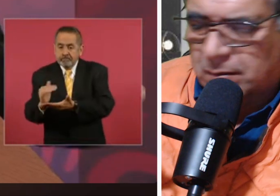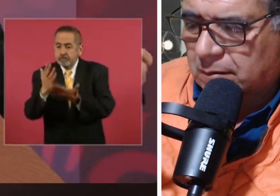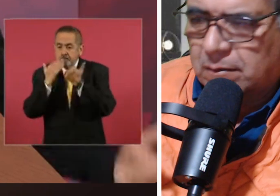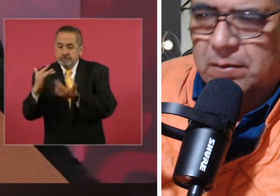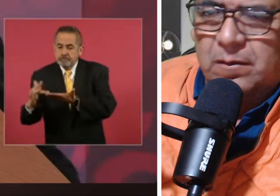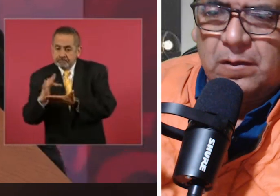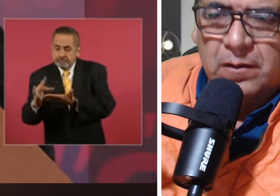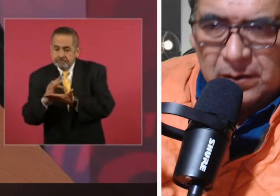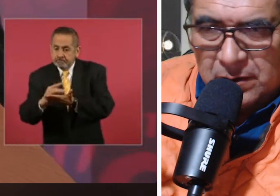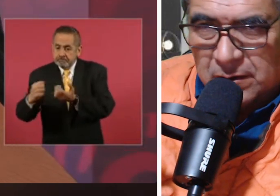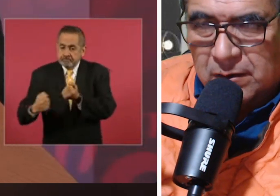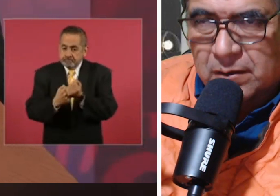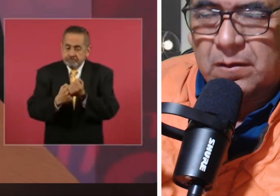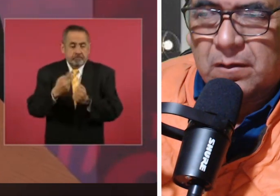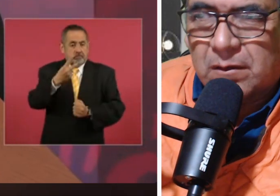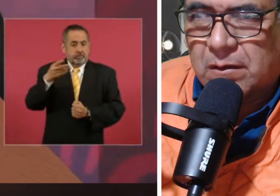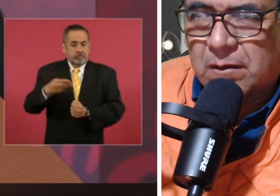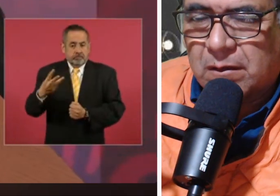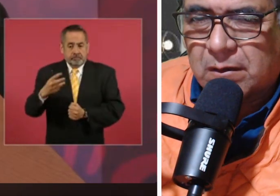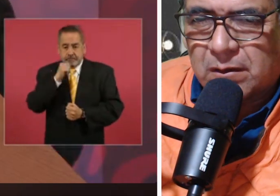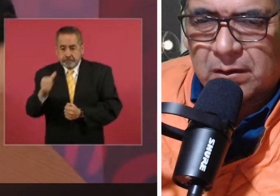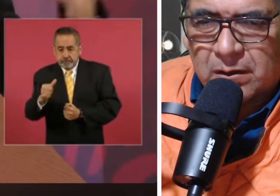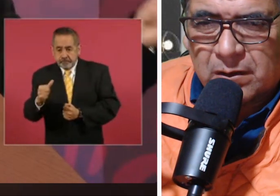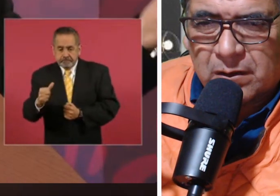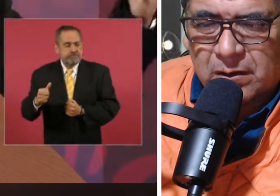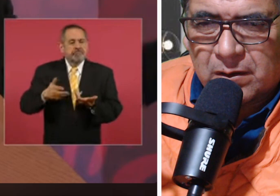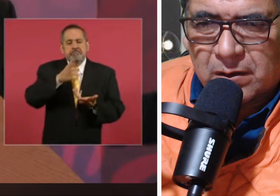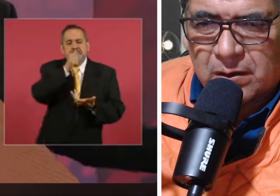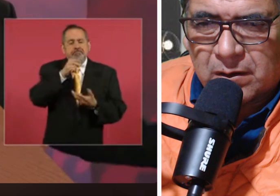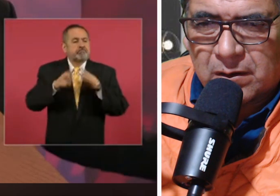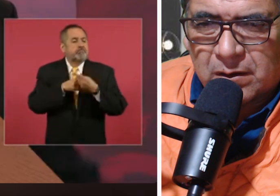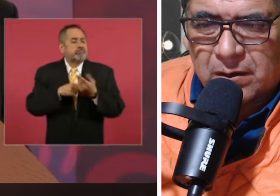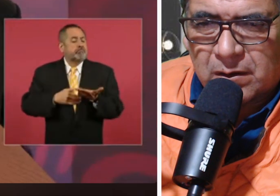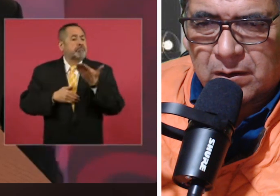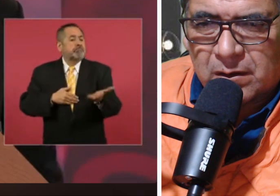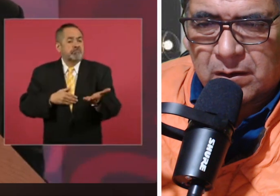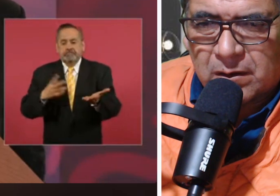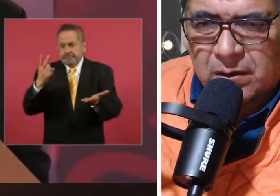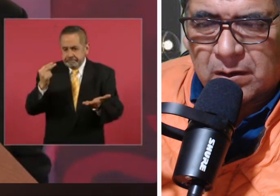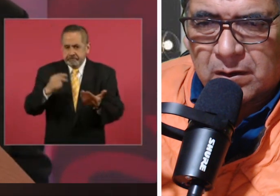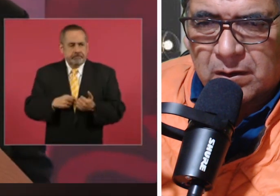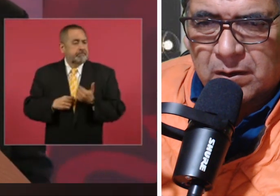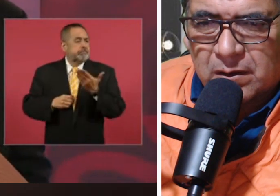tenía mayoría calificada en el Congreso no se podía llevar a cabo ninguna reforma constitucional